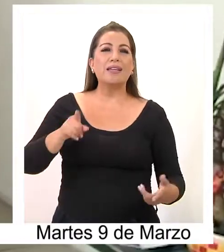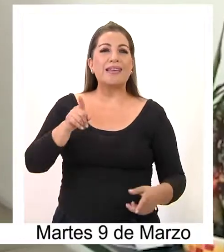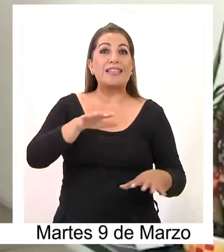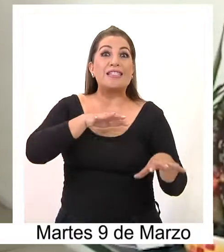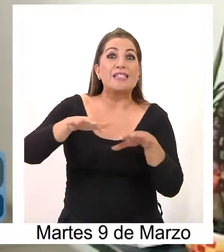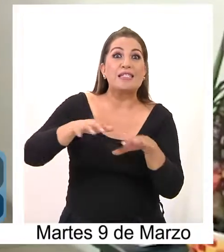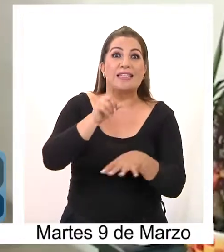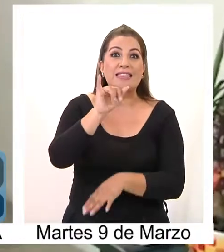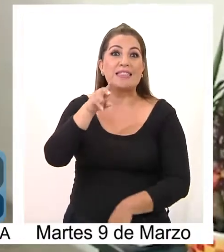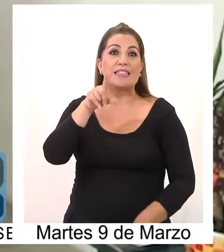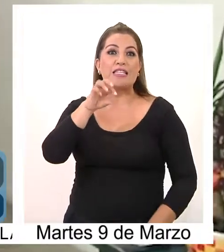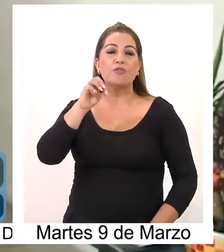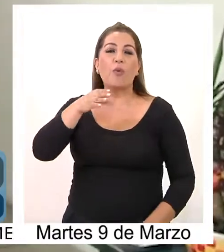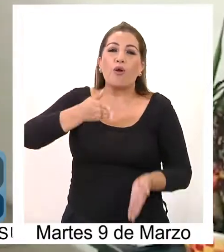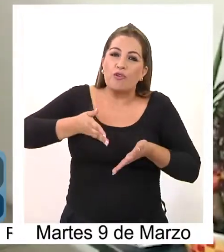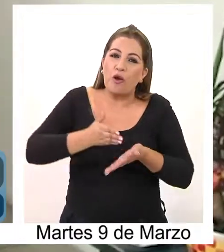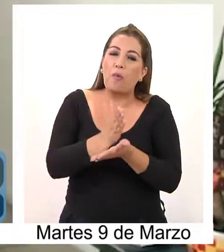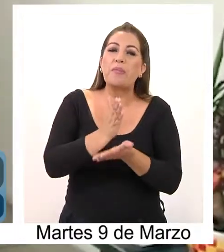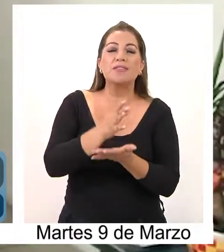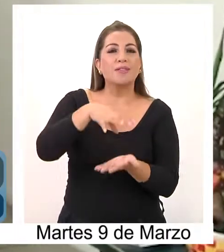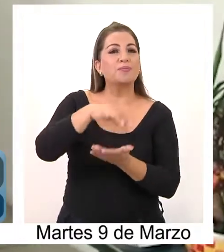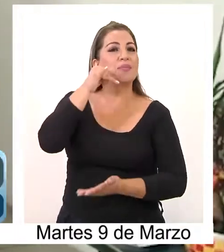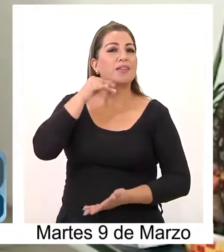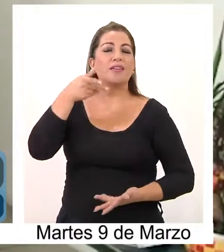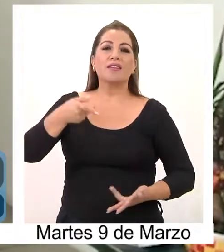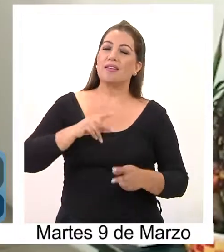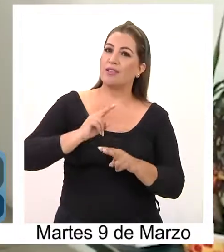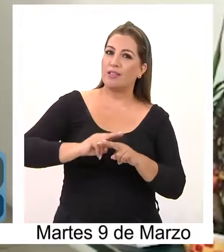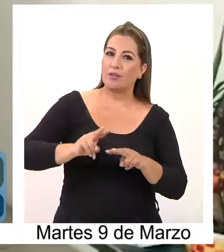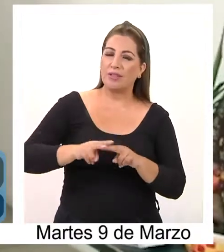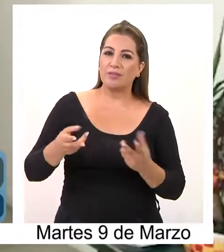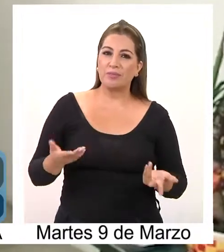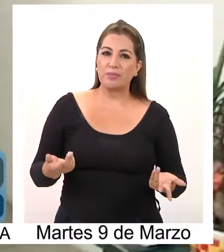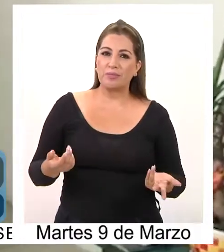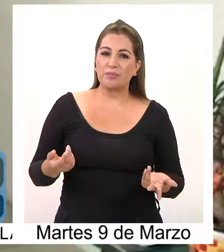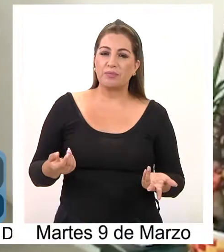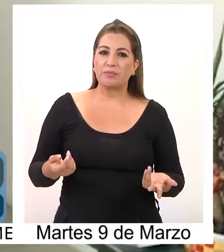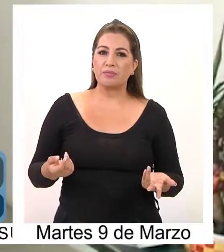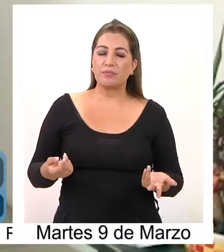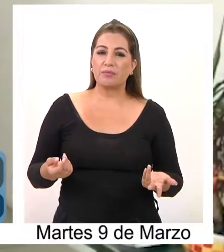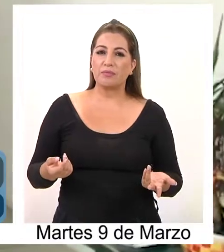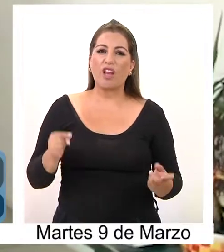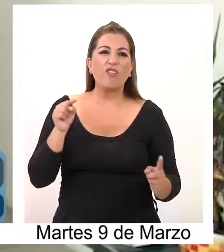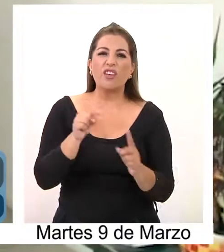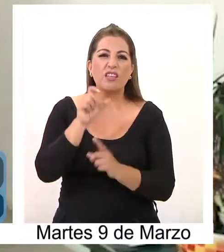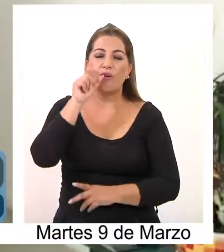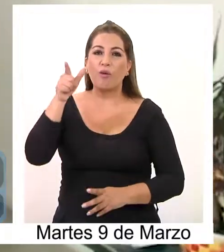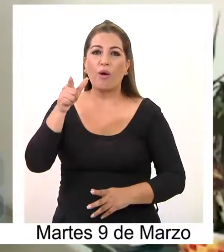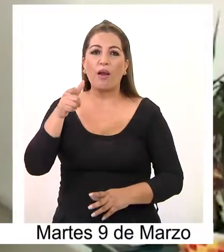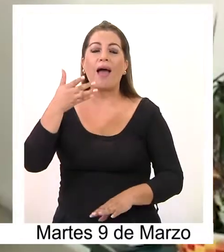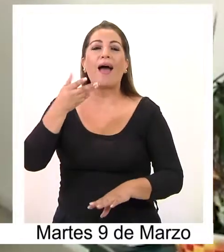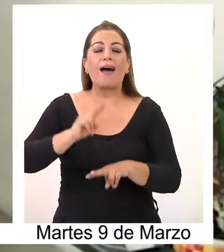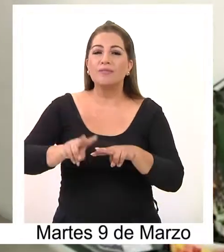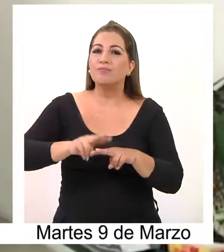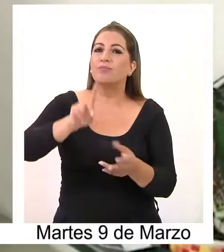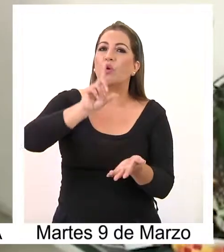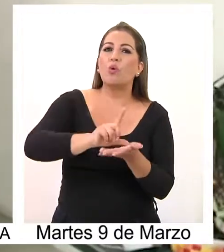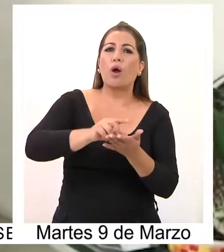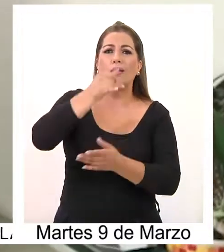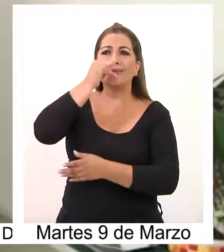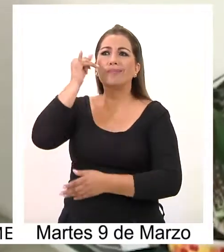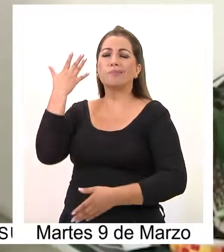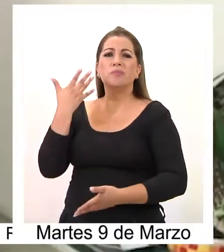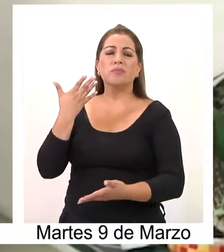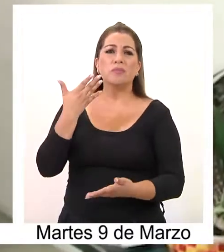de la ciudad de Iquique y está planteada básicamente con la finalidad de entregar espacios que durante mucho tiempo estuvieron